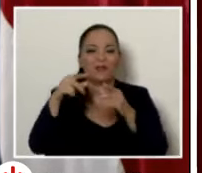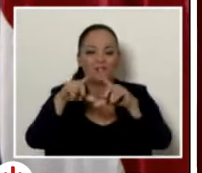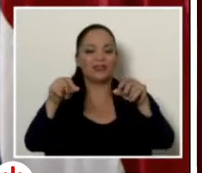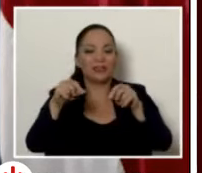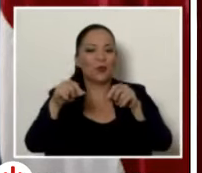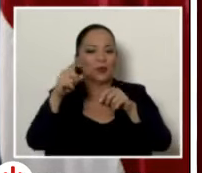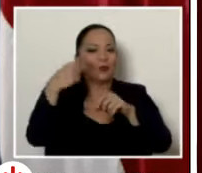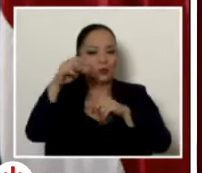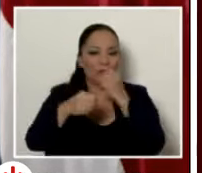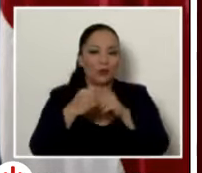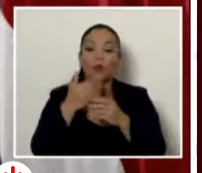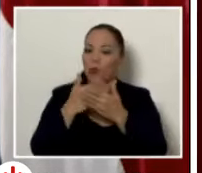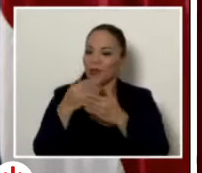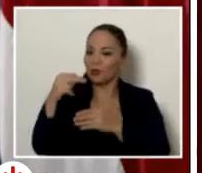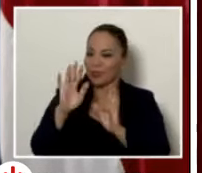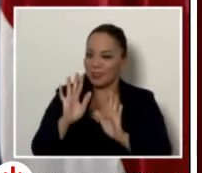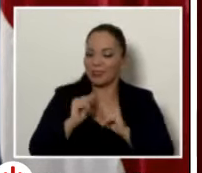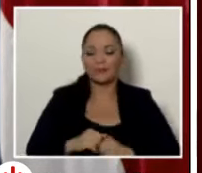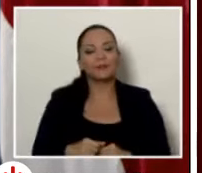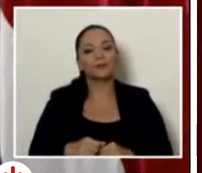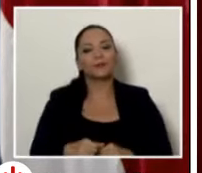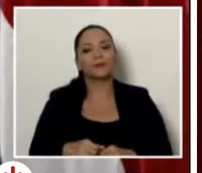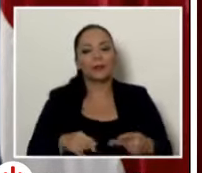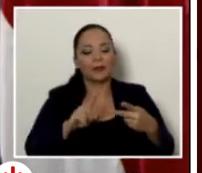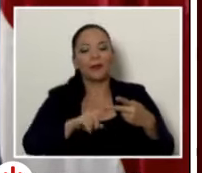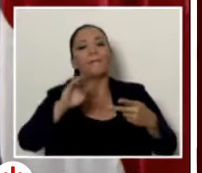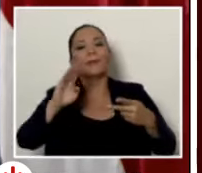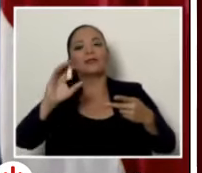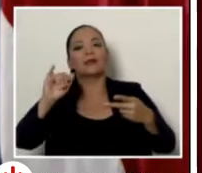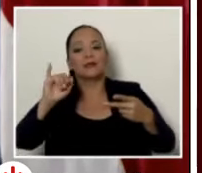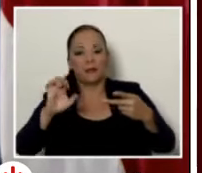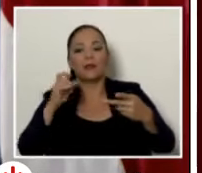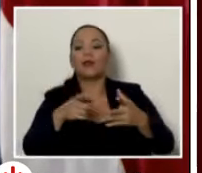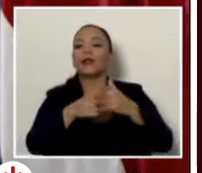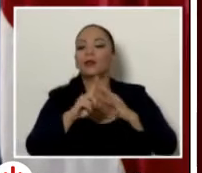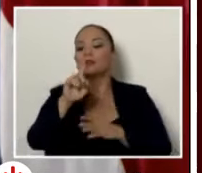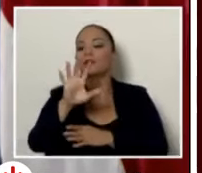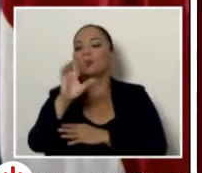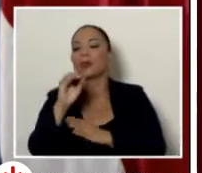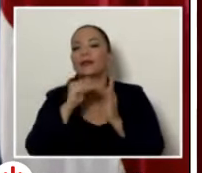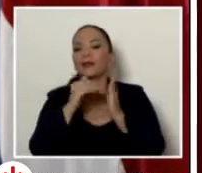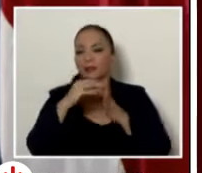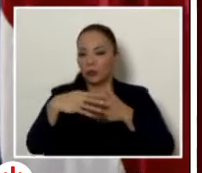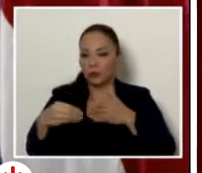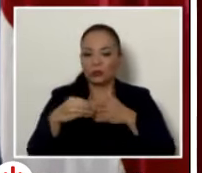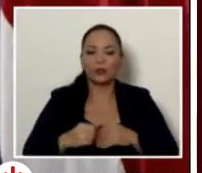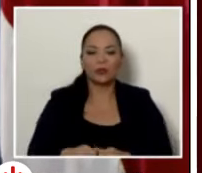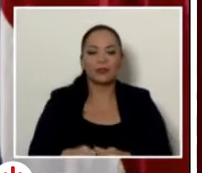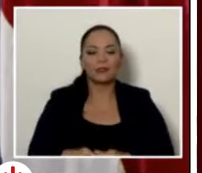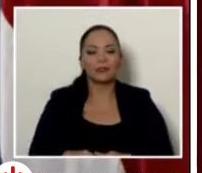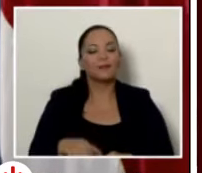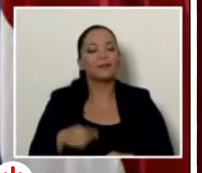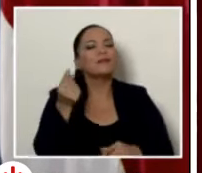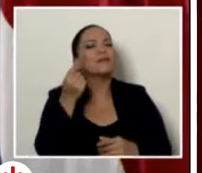noticias todo. Y el BCIE acordaron una línea de crédito de 150 millones de dólares, esto